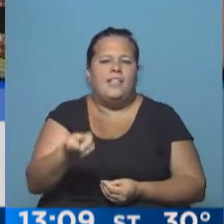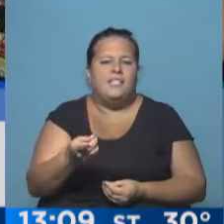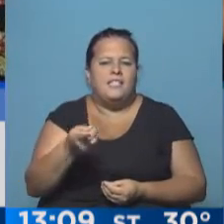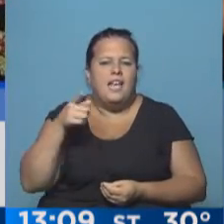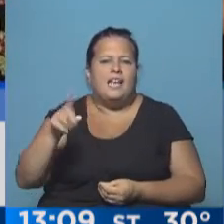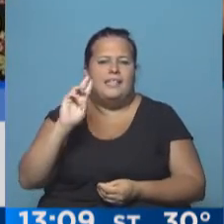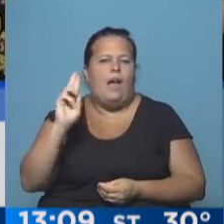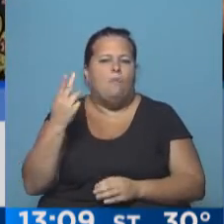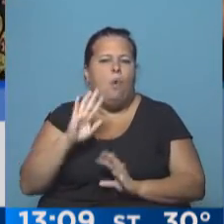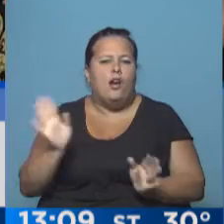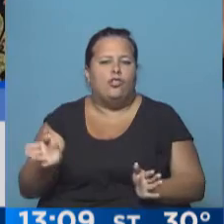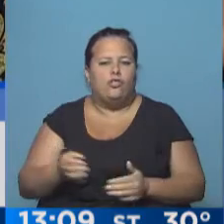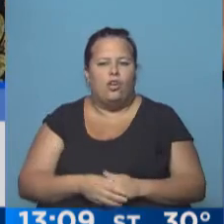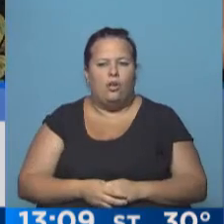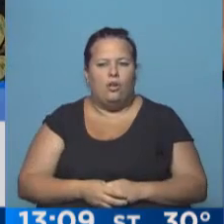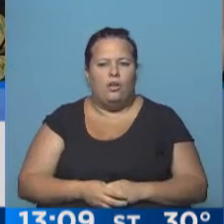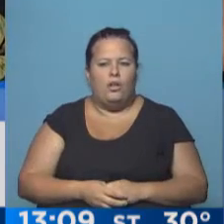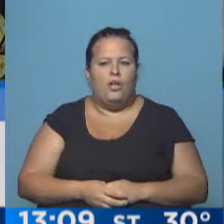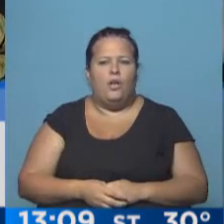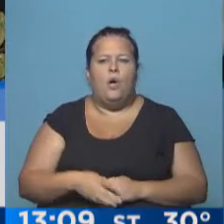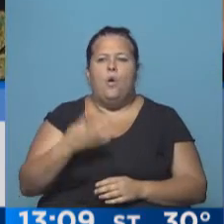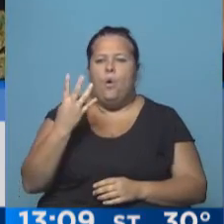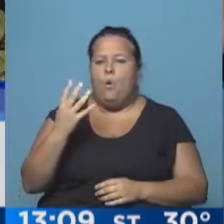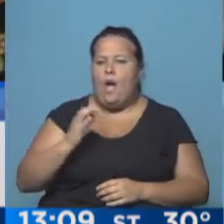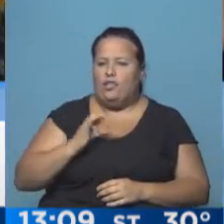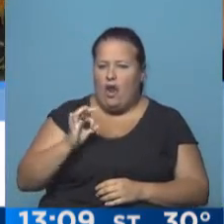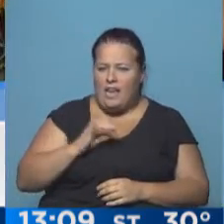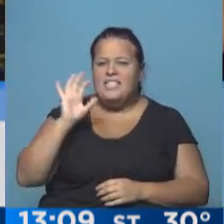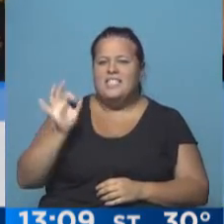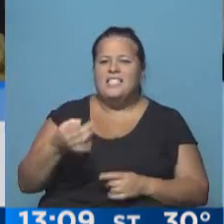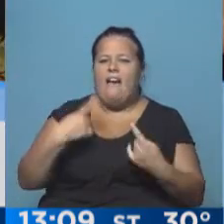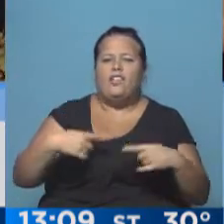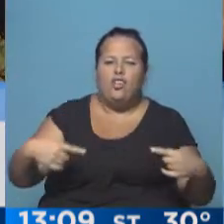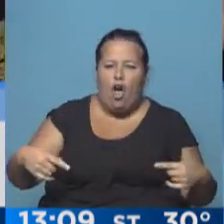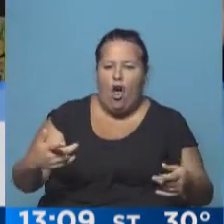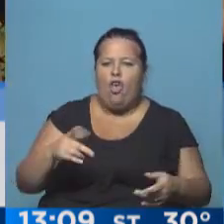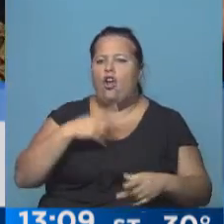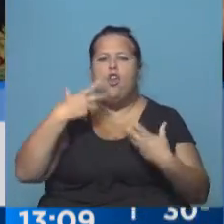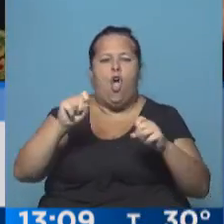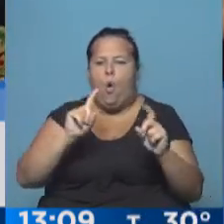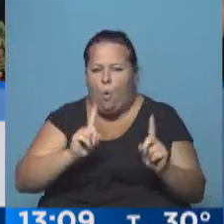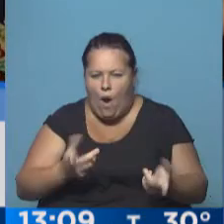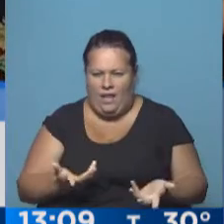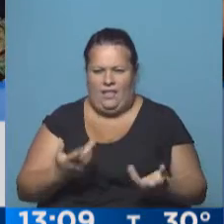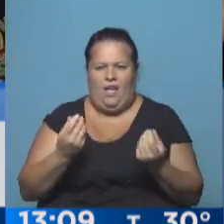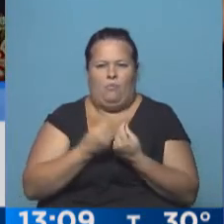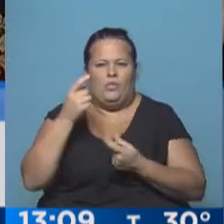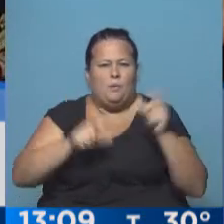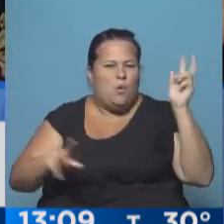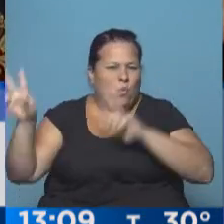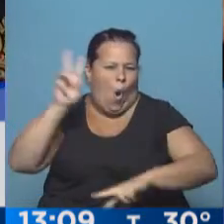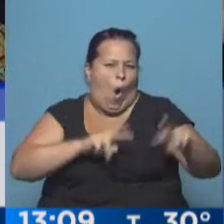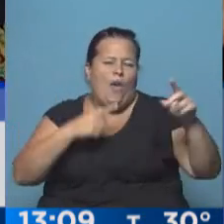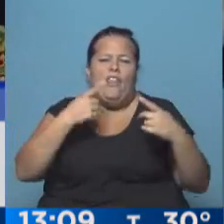usted que él se encuentra muerto? Sí, porque hace cuatro años sabe todo lo que está pasando, no lo pueden encontrar. Hay tanta gente buscándolo,